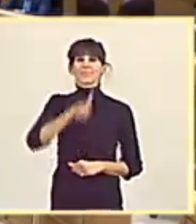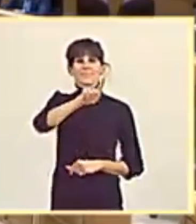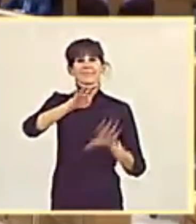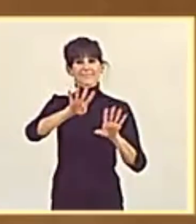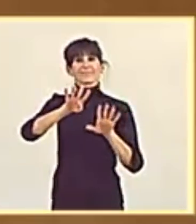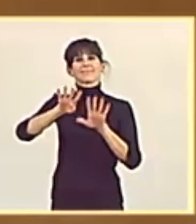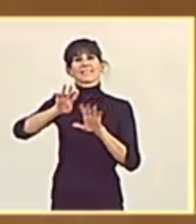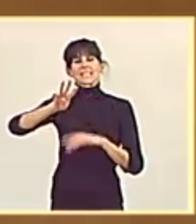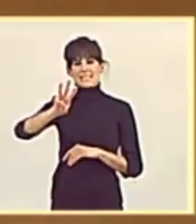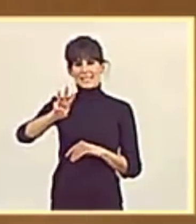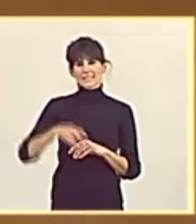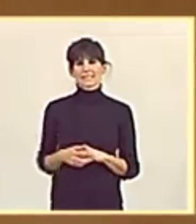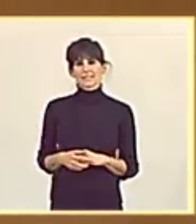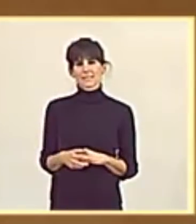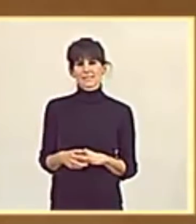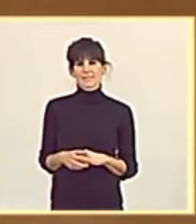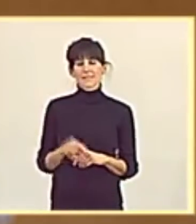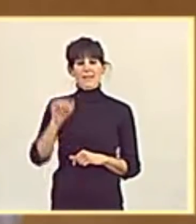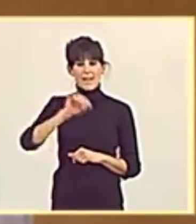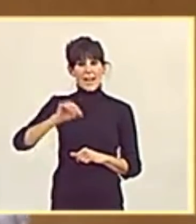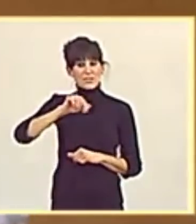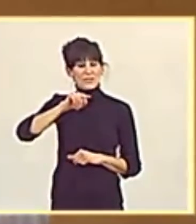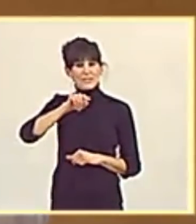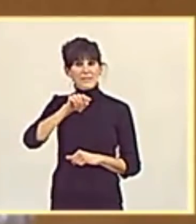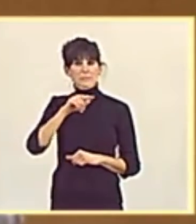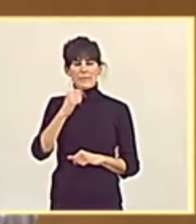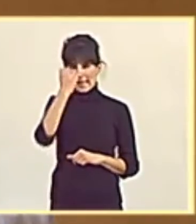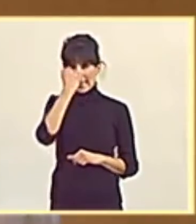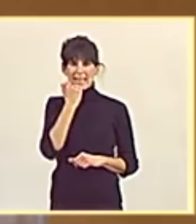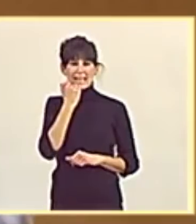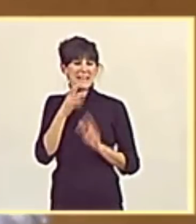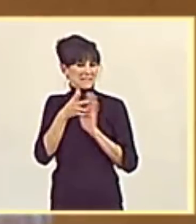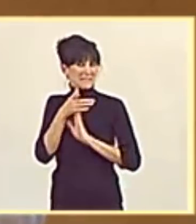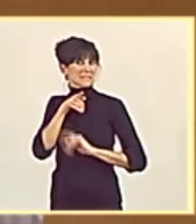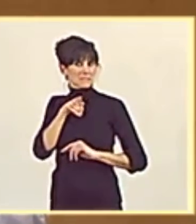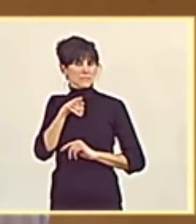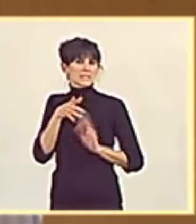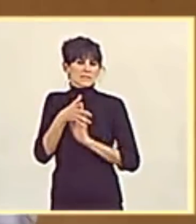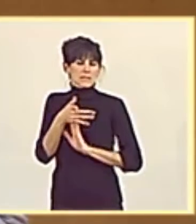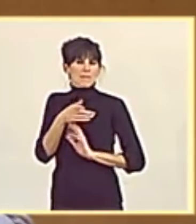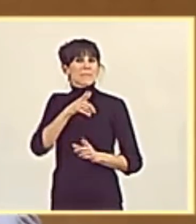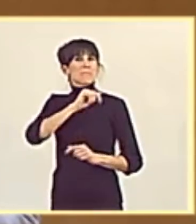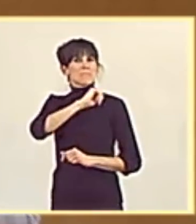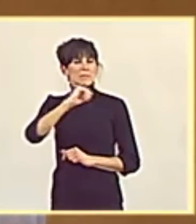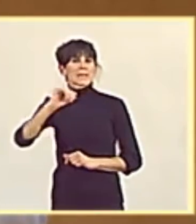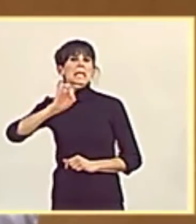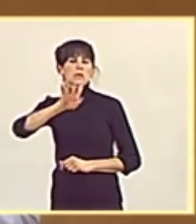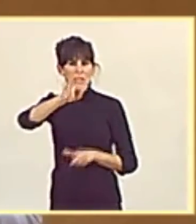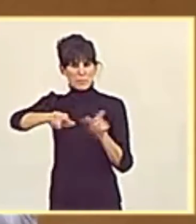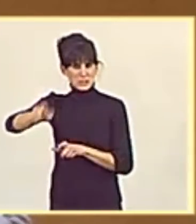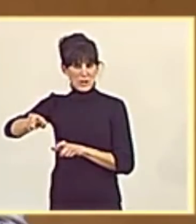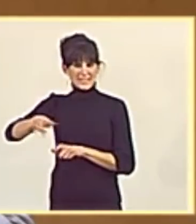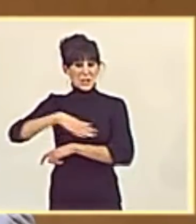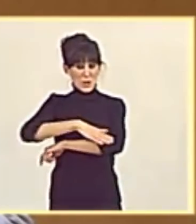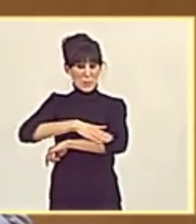1993. Año en el que ETA, recuerden, asesinó a 14 personas. El Gobierno